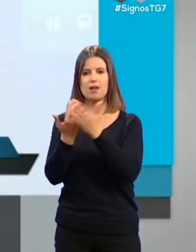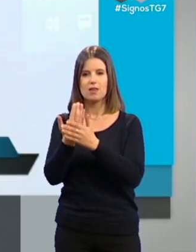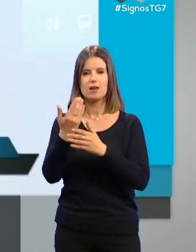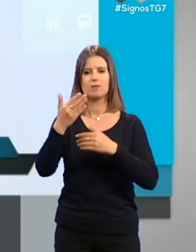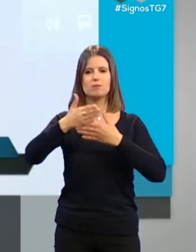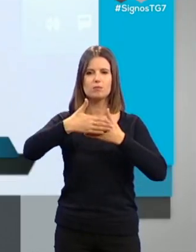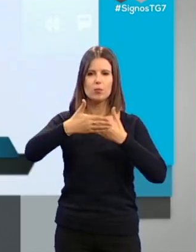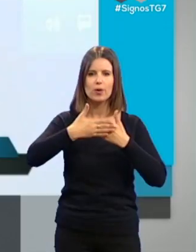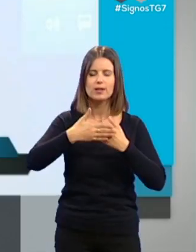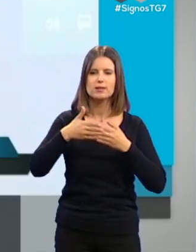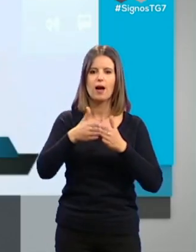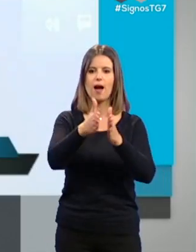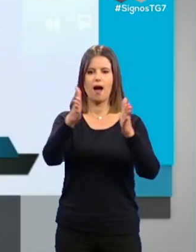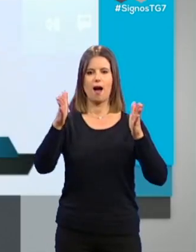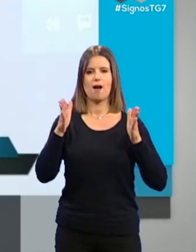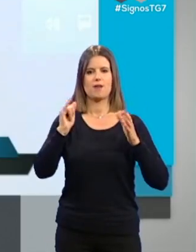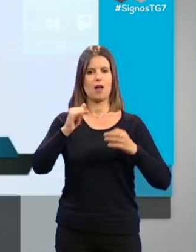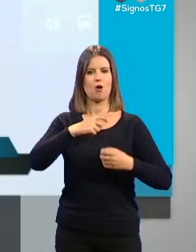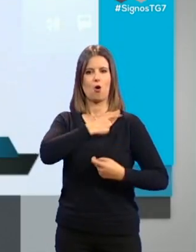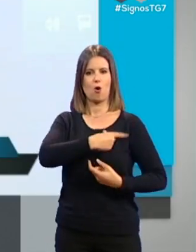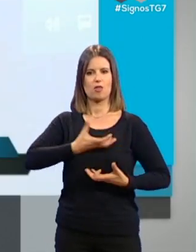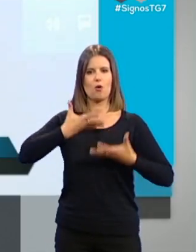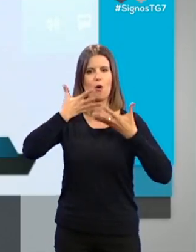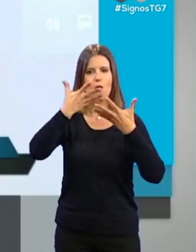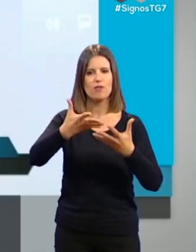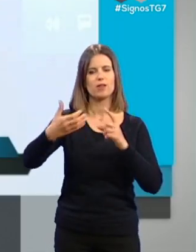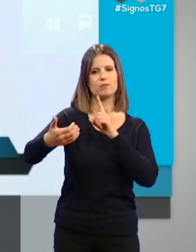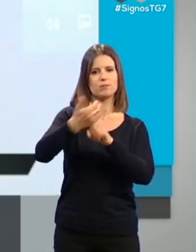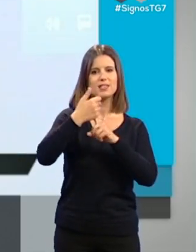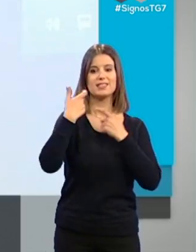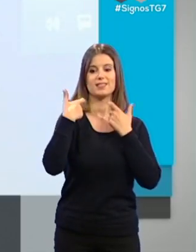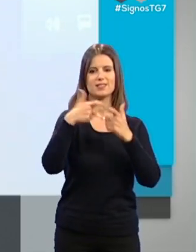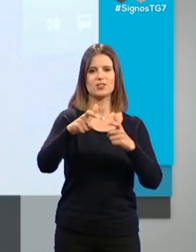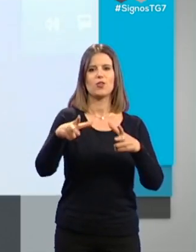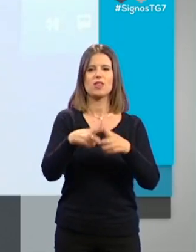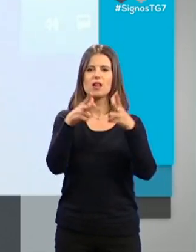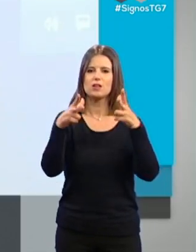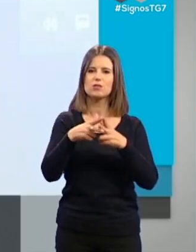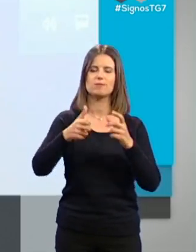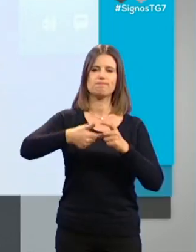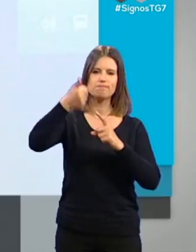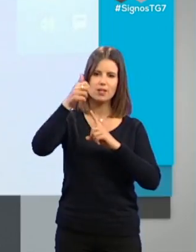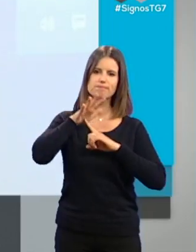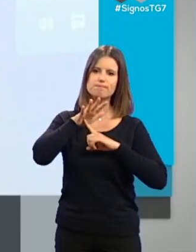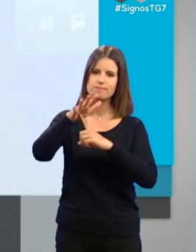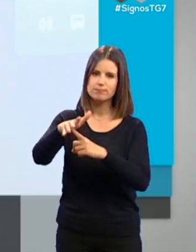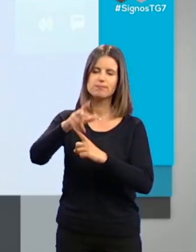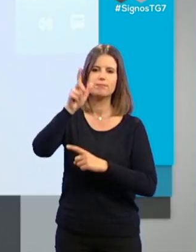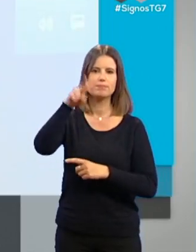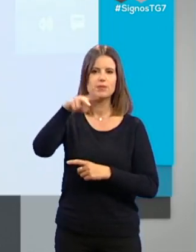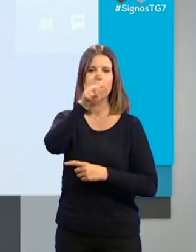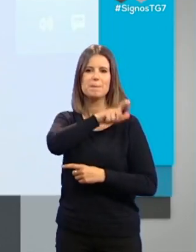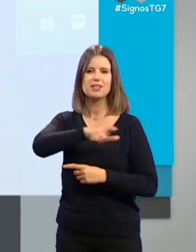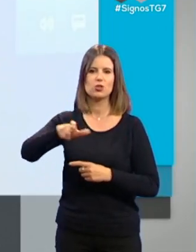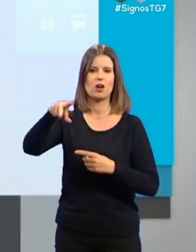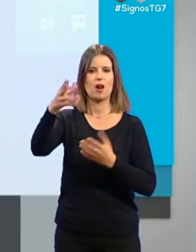puertas ponemos nuestro corazón en conseguir que este sector de la sociedad tan desfavorecida como son las personas